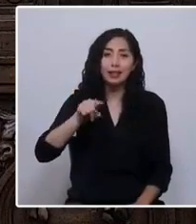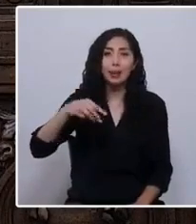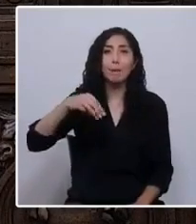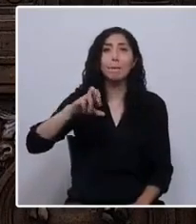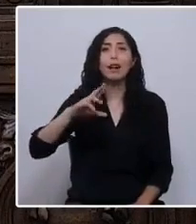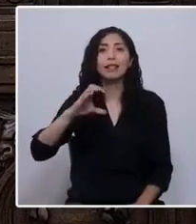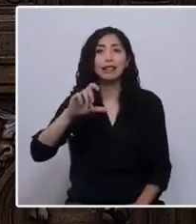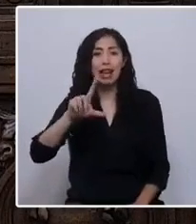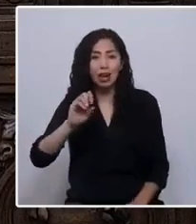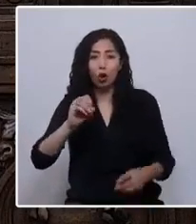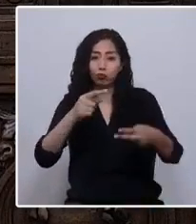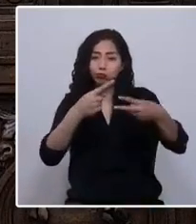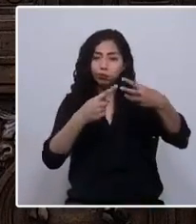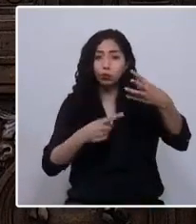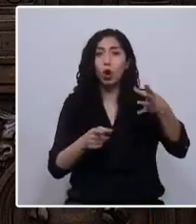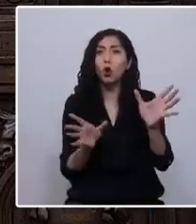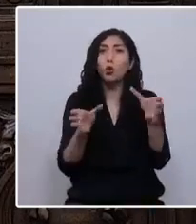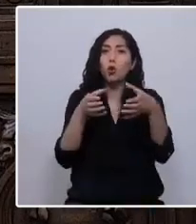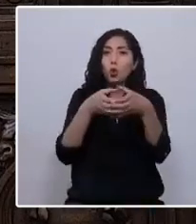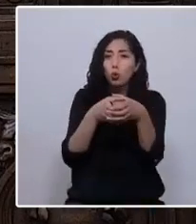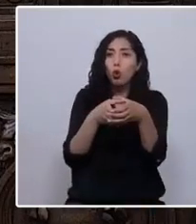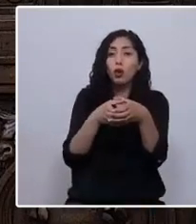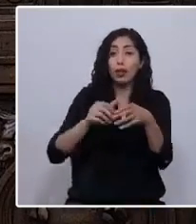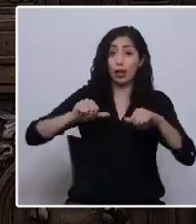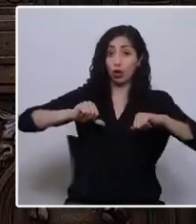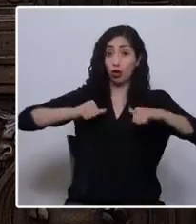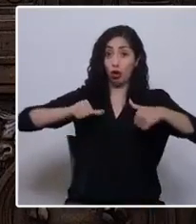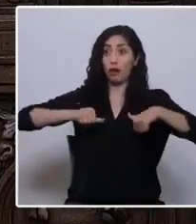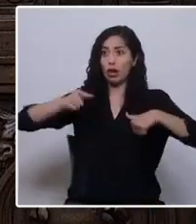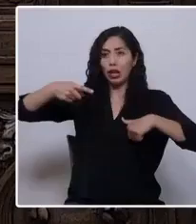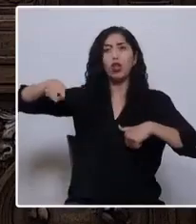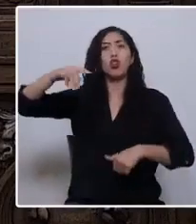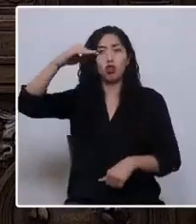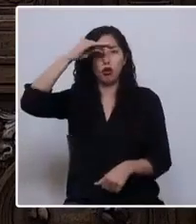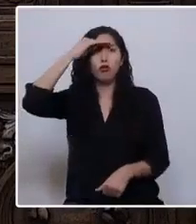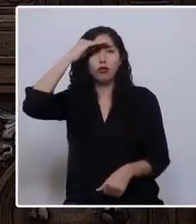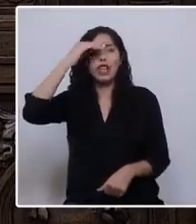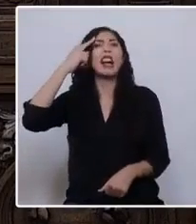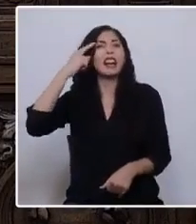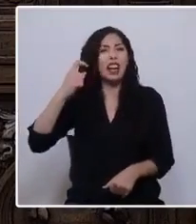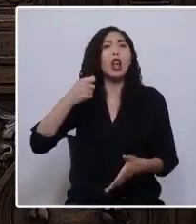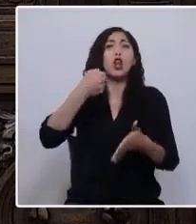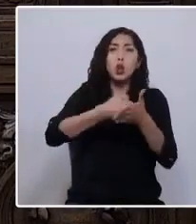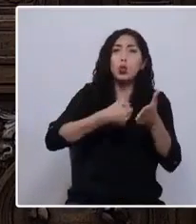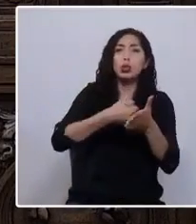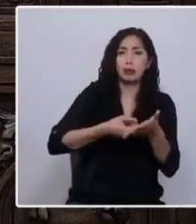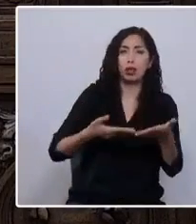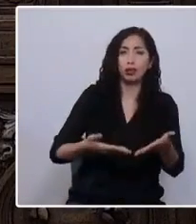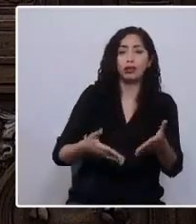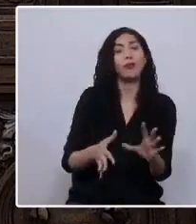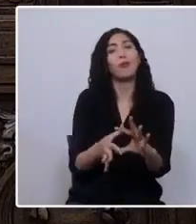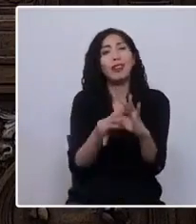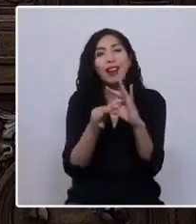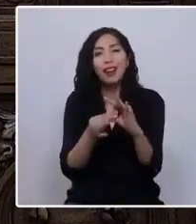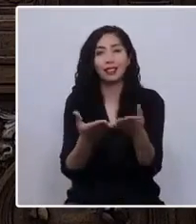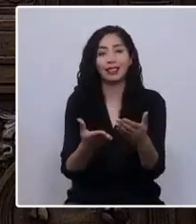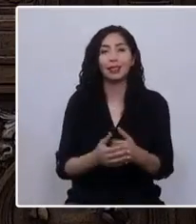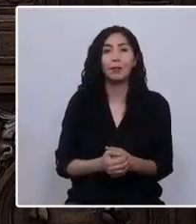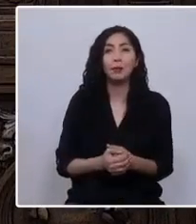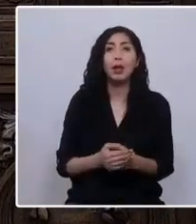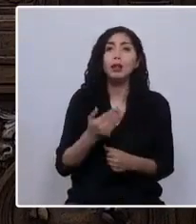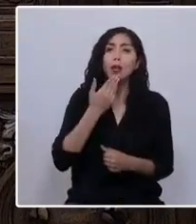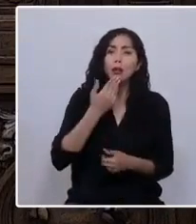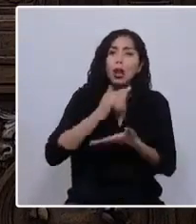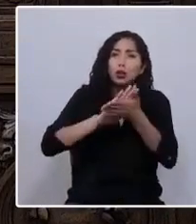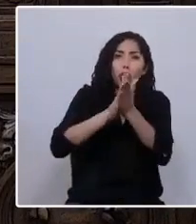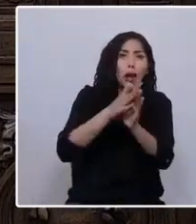Un grupo de jóvenes de espíritu que confía, cree y lucha por esto. Gracias. Y a todos quienes desde un